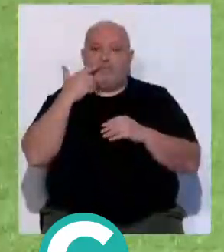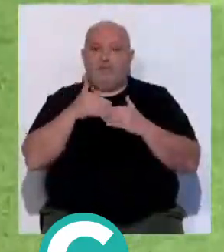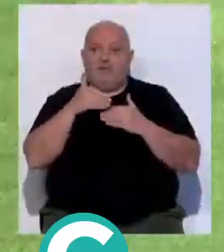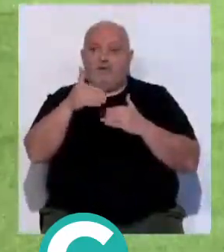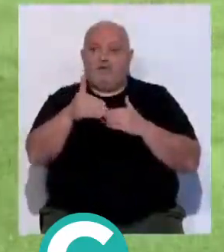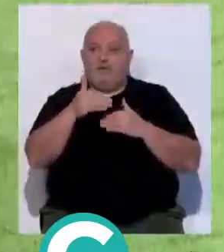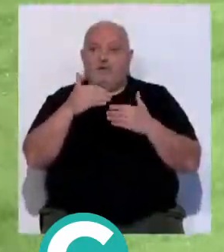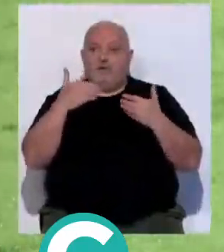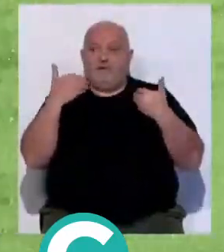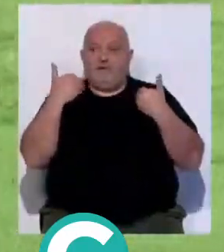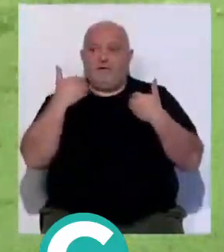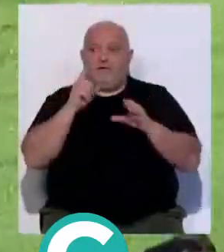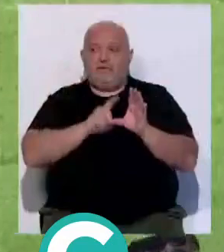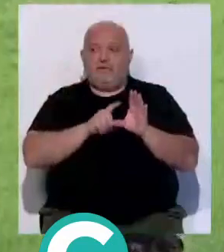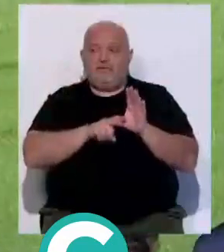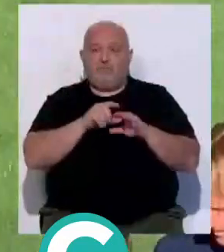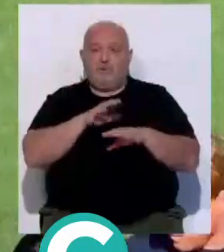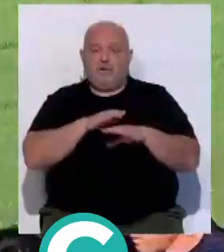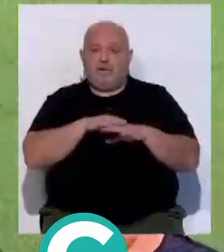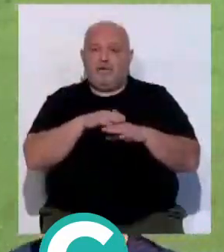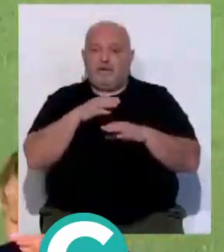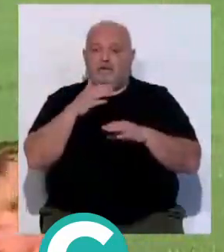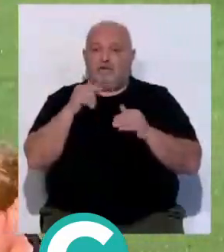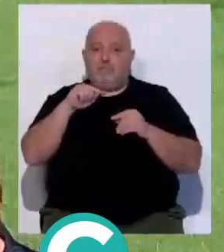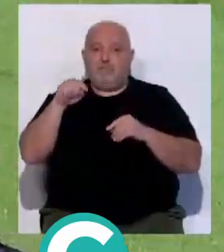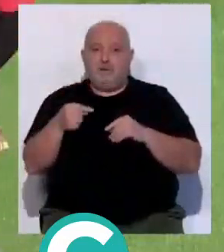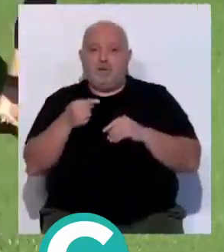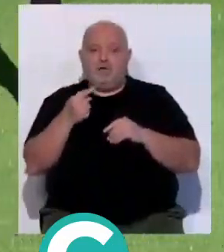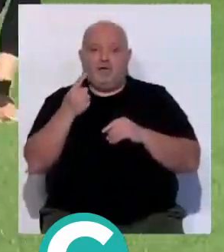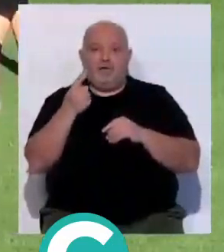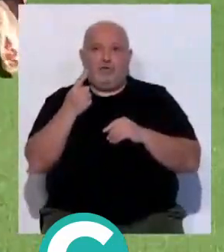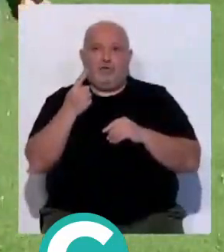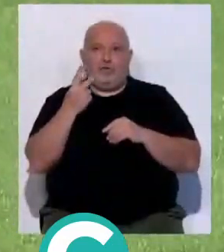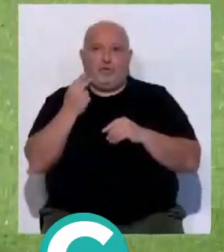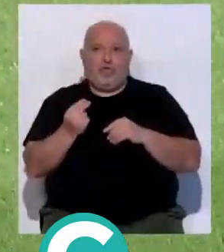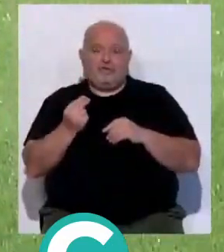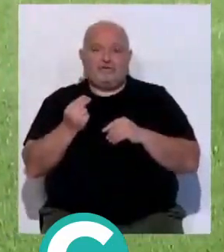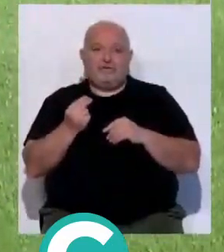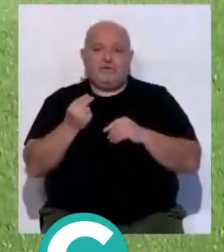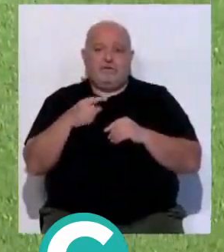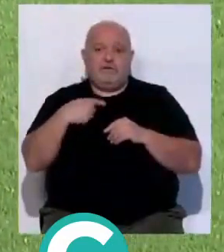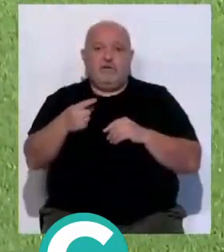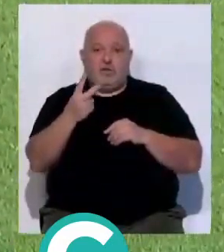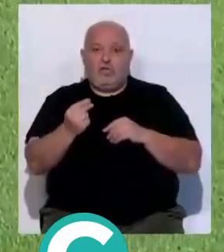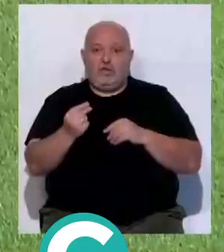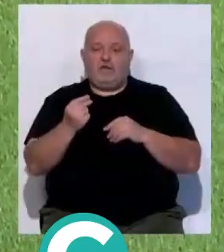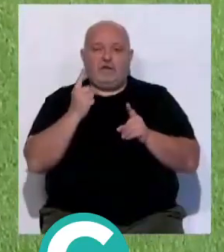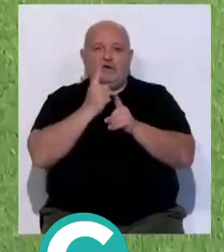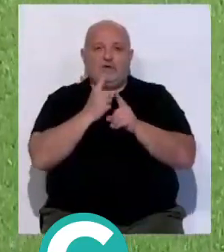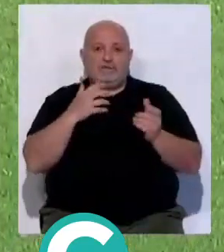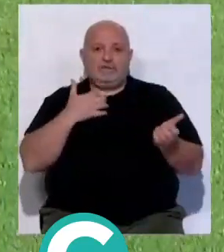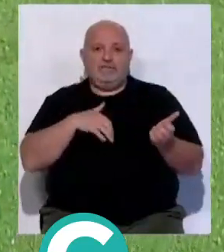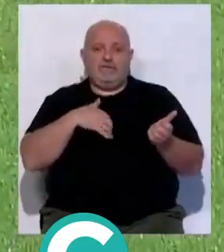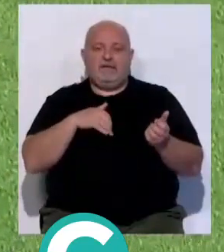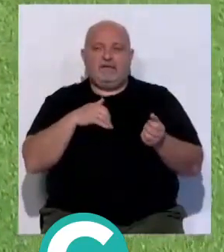opciones que tienen de participar, porque estando en el menos dos de la semana, pasado mañana enfrentan al Sevilla,